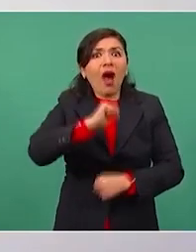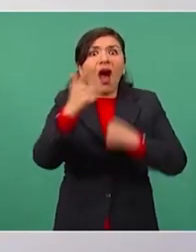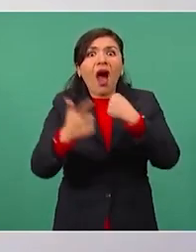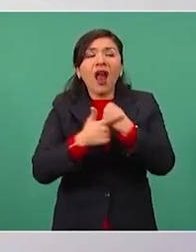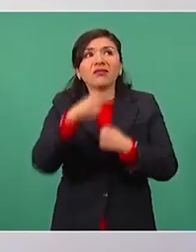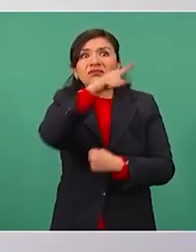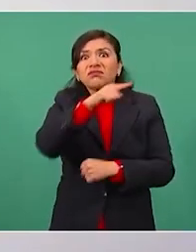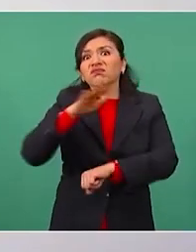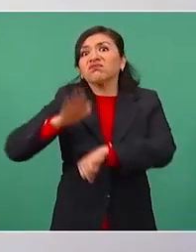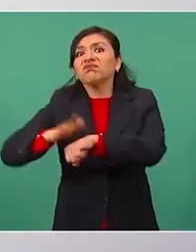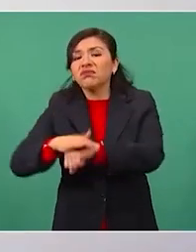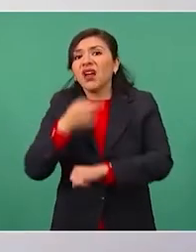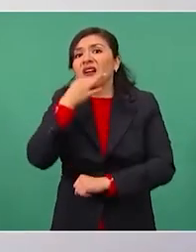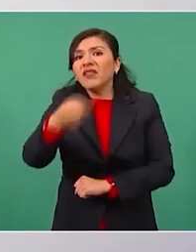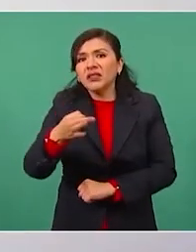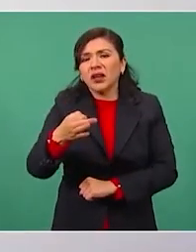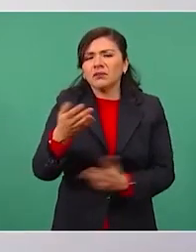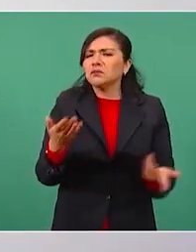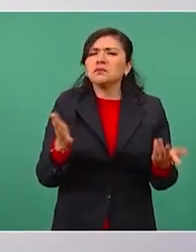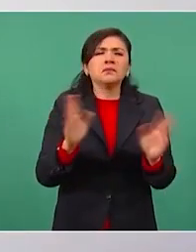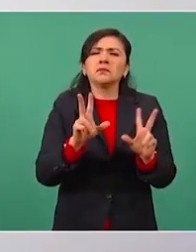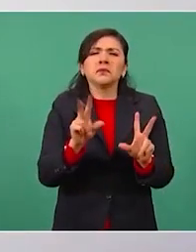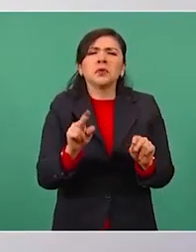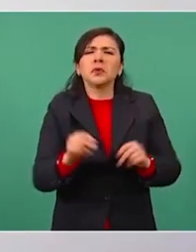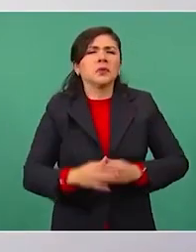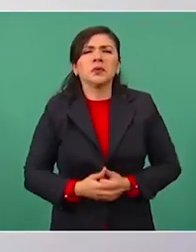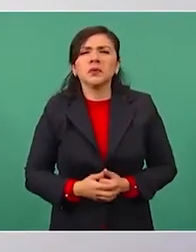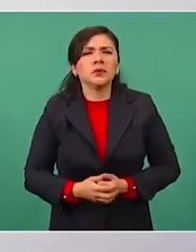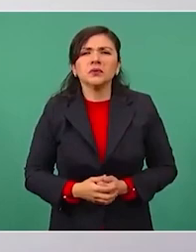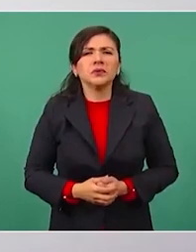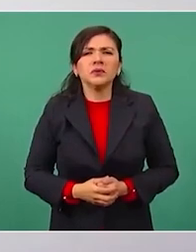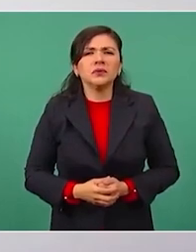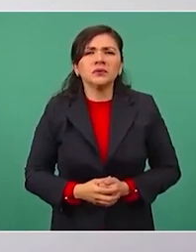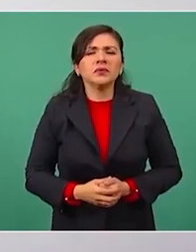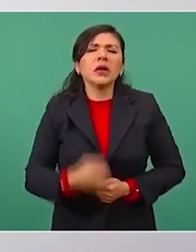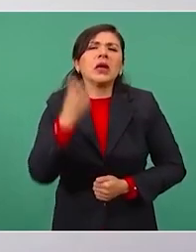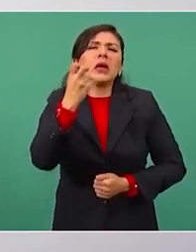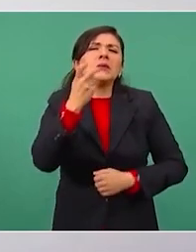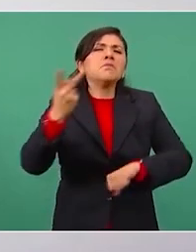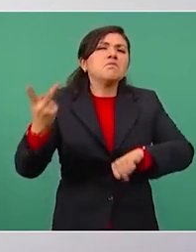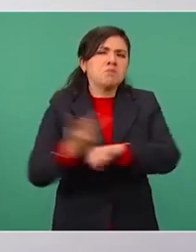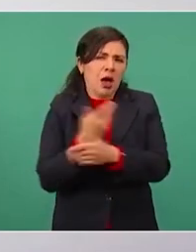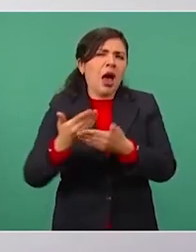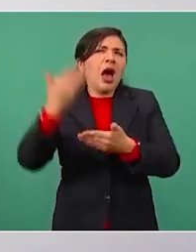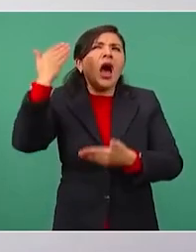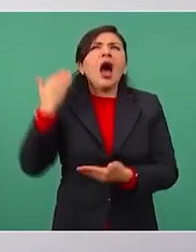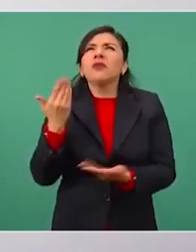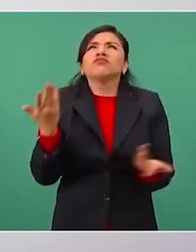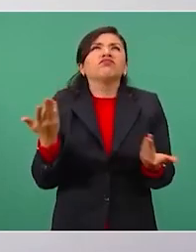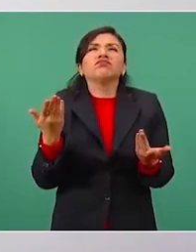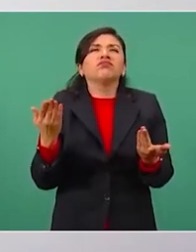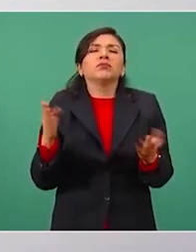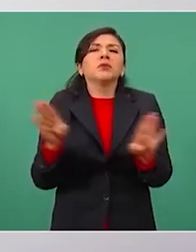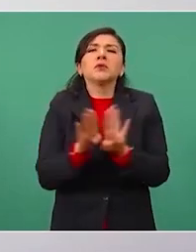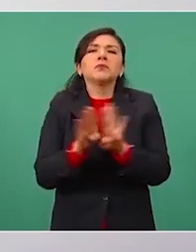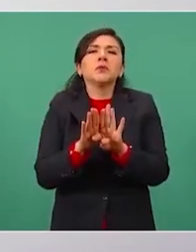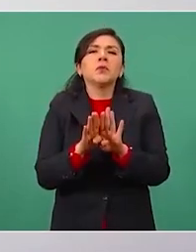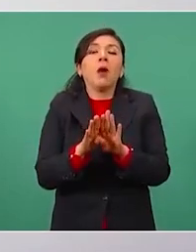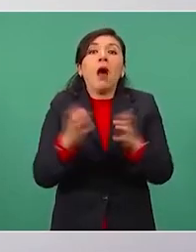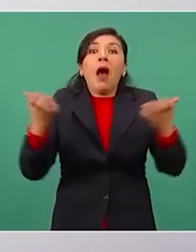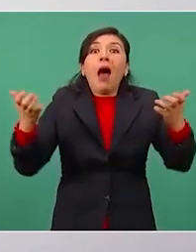es un operativo que no se ejecuta bien